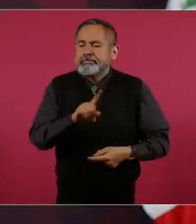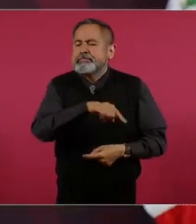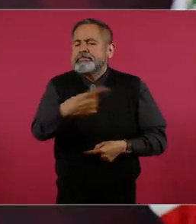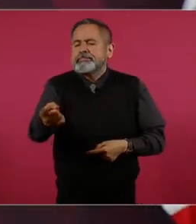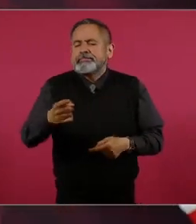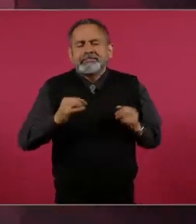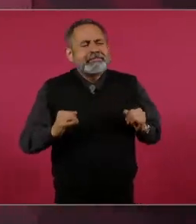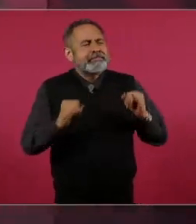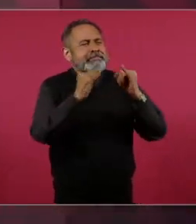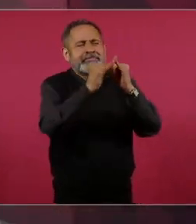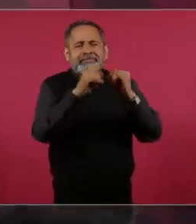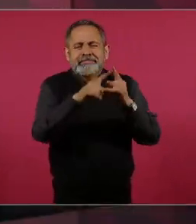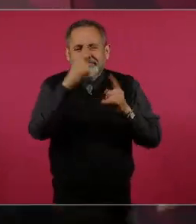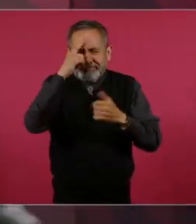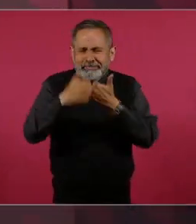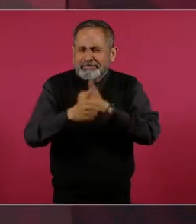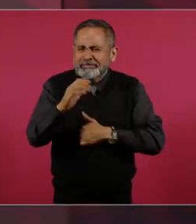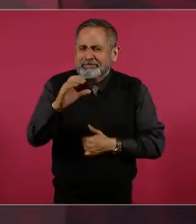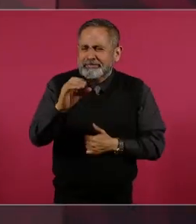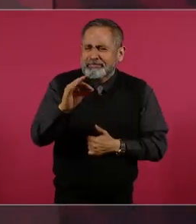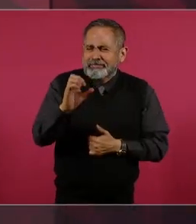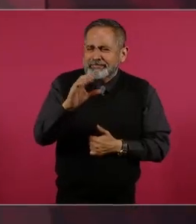el Instituto de la Competencia.